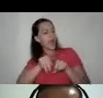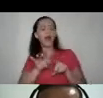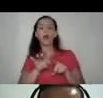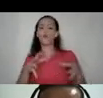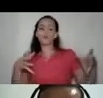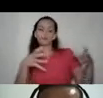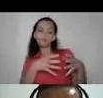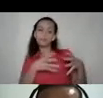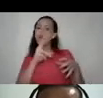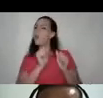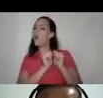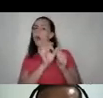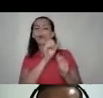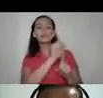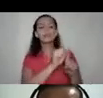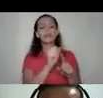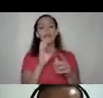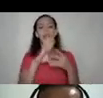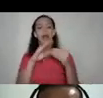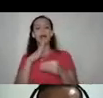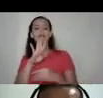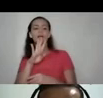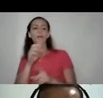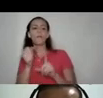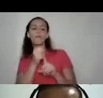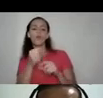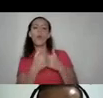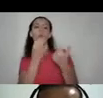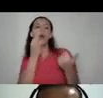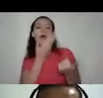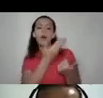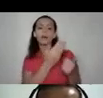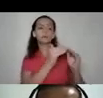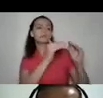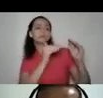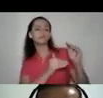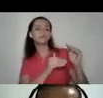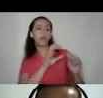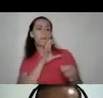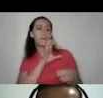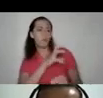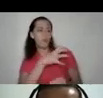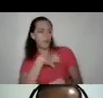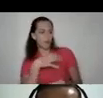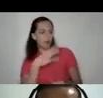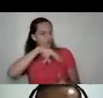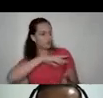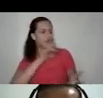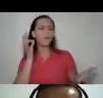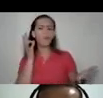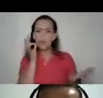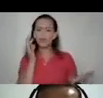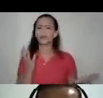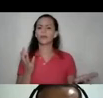situaciones a veces hacemos estos comentarios también violentos donde desgradamos la propia imagen de nosotras como mujeres ¿verdad? donde